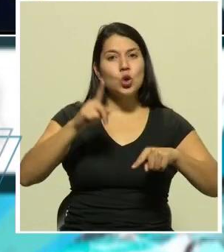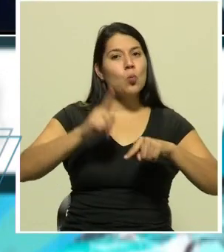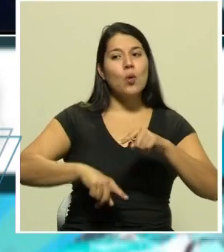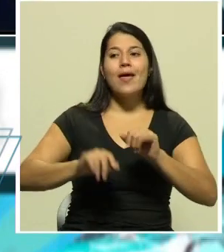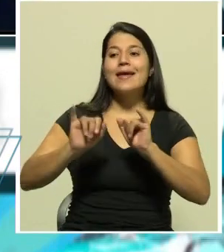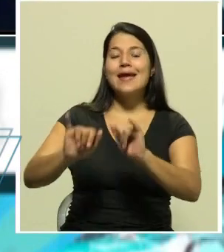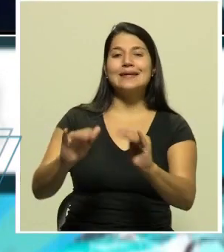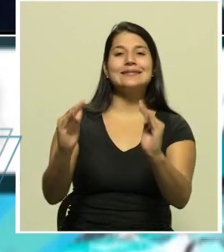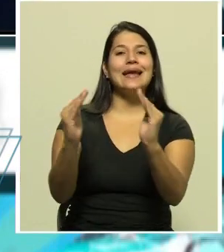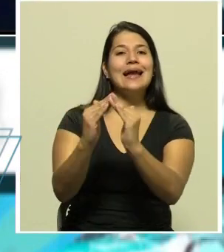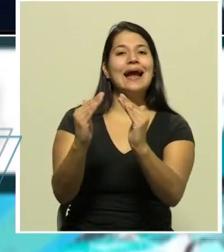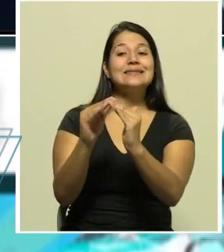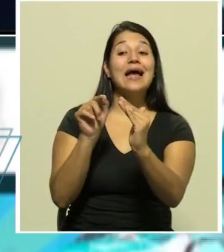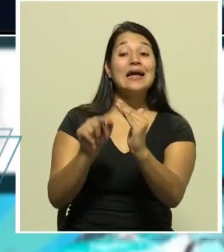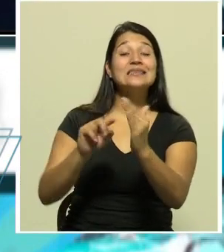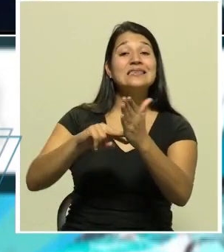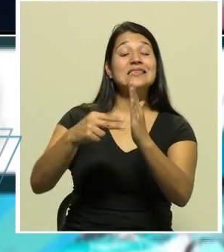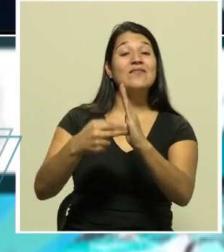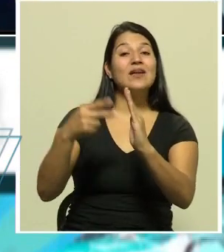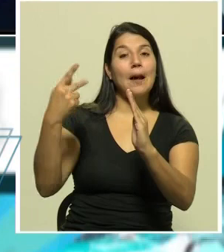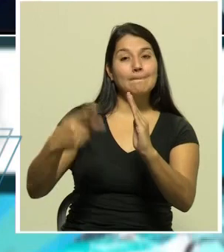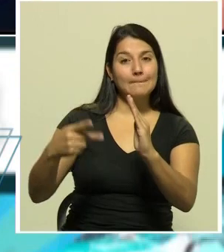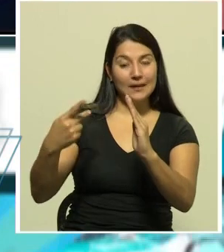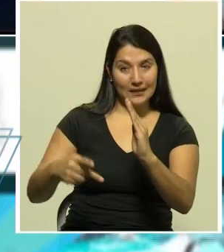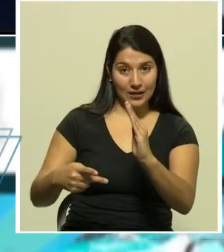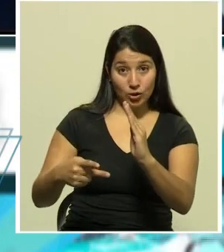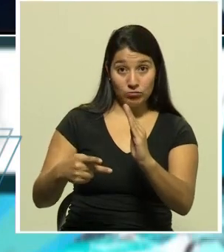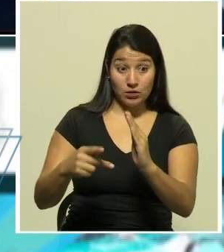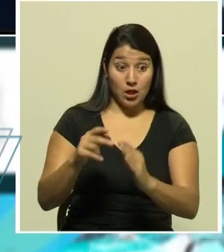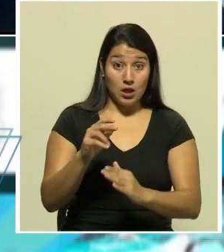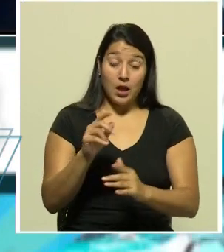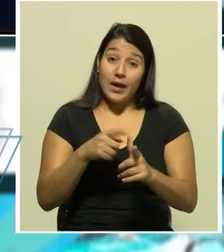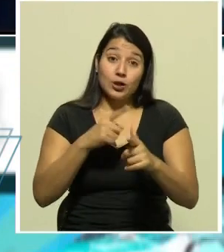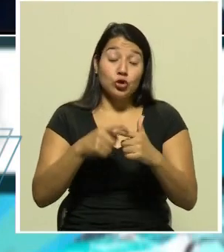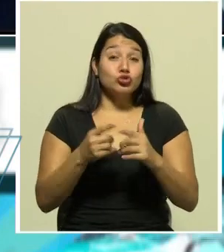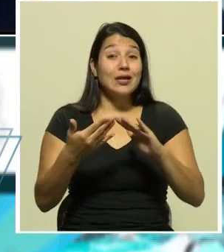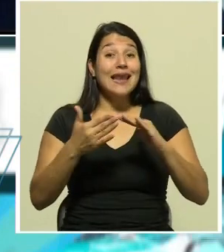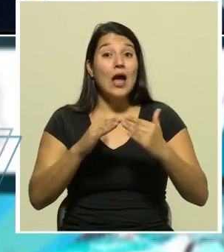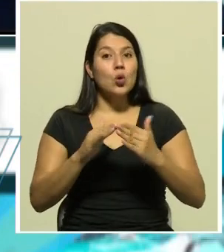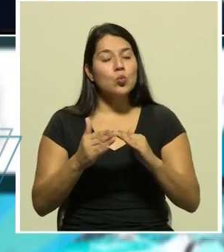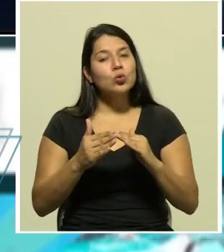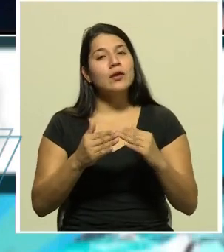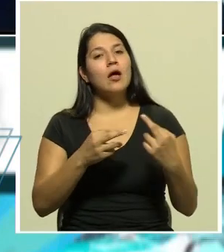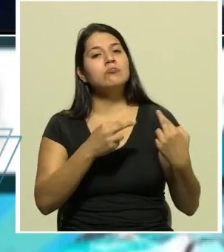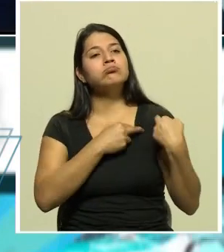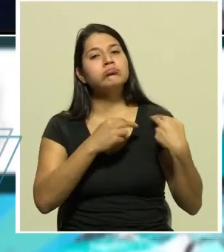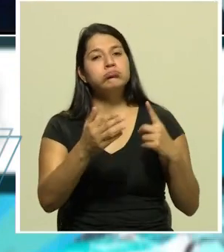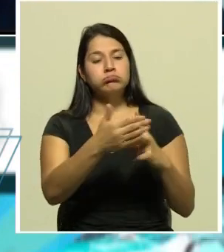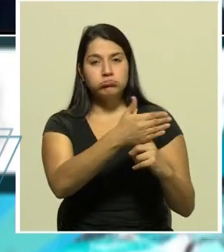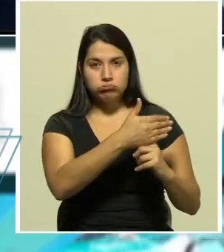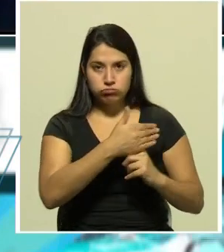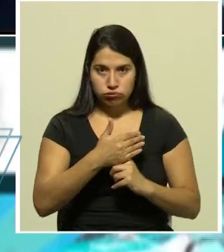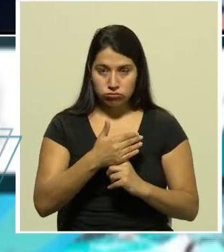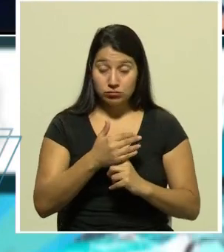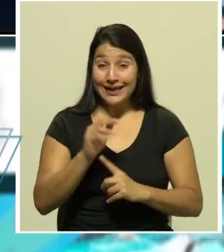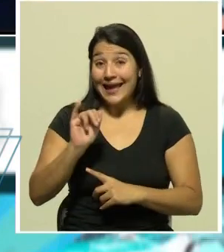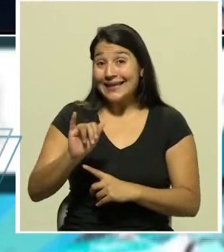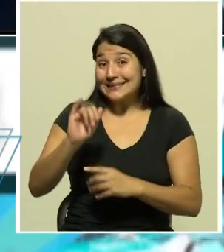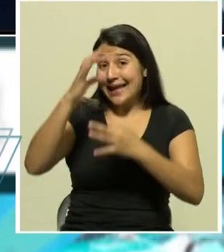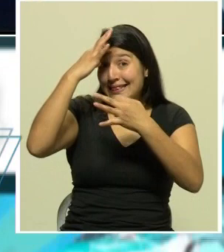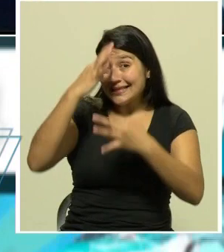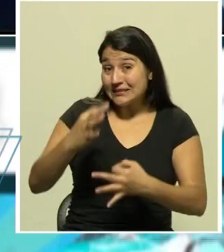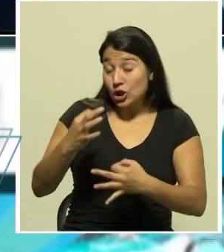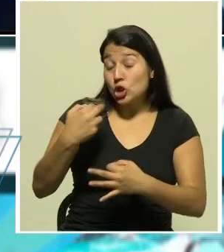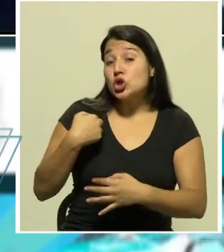aislamiento en su hogar al ser miembros de la comunidad necesariamente esta presión baja esto ya es una decisión que